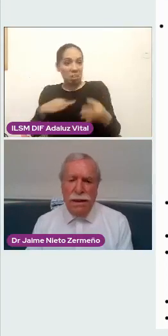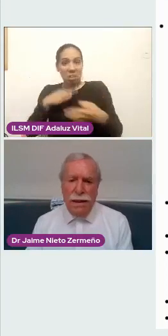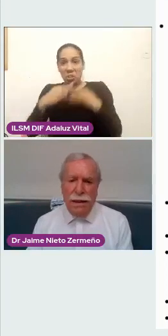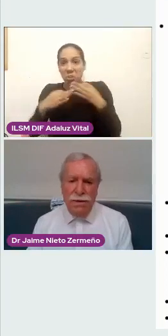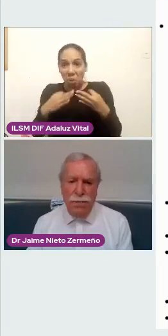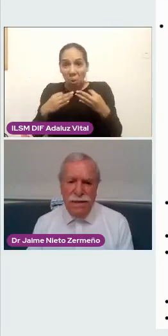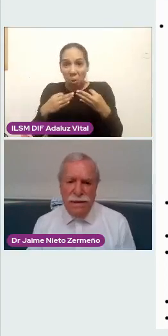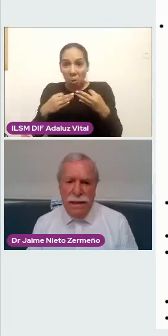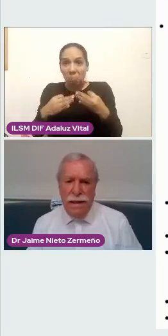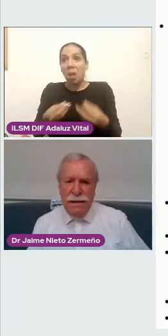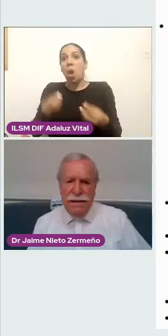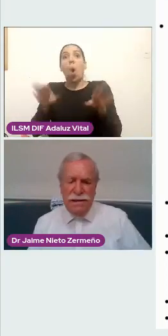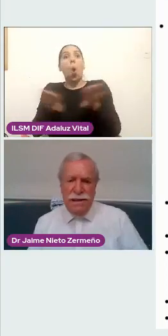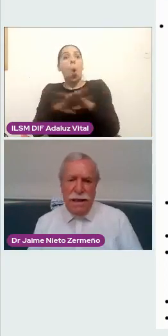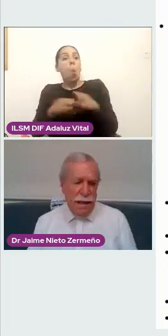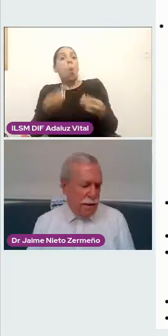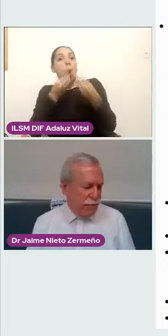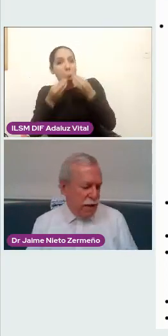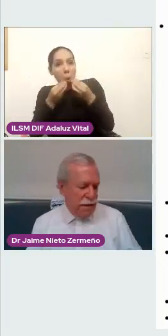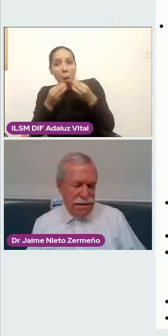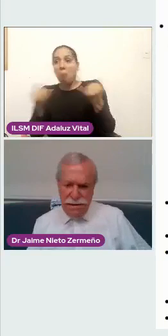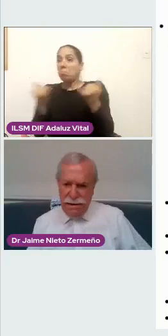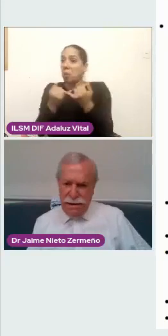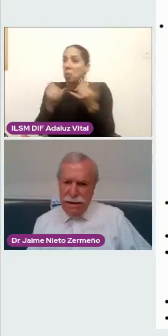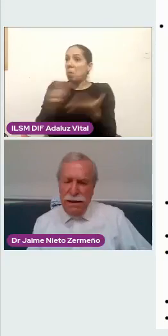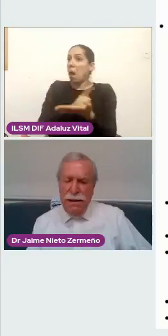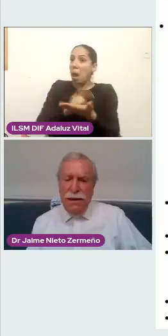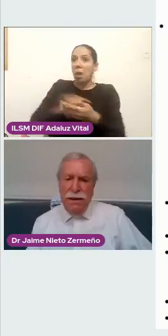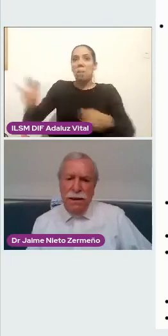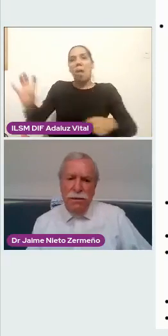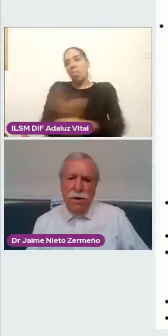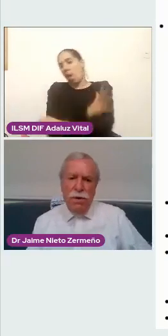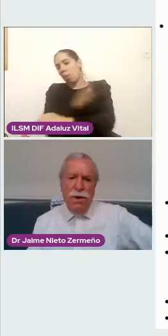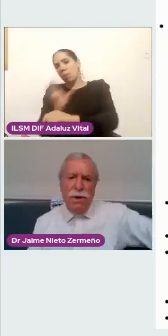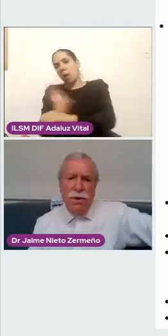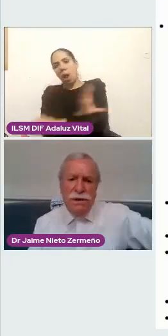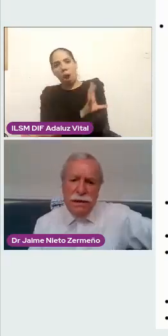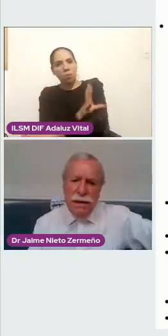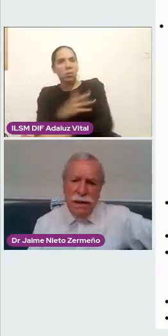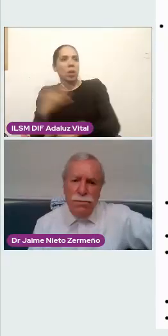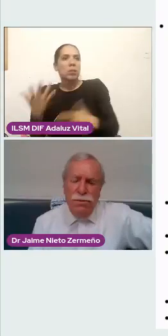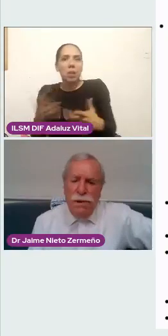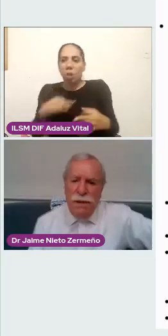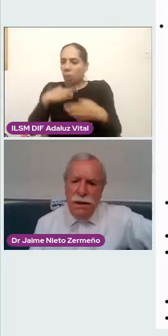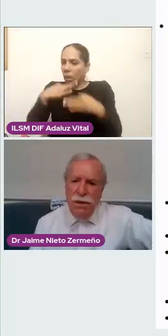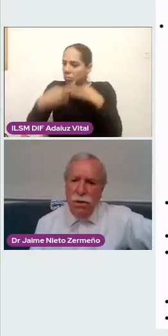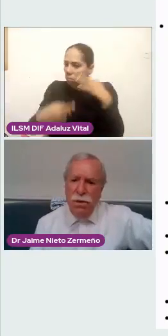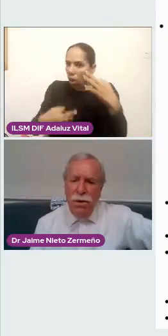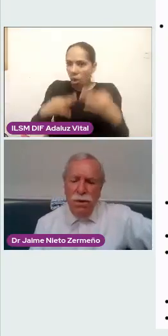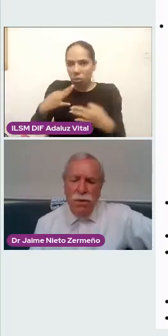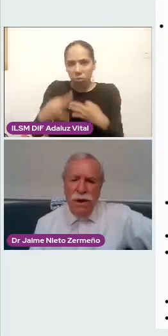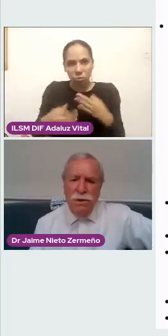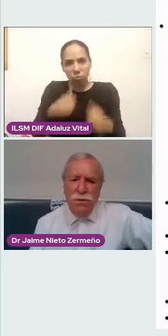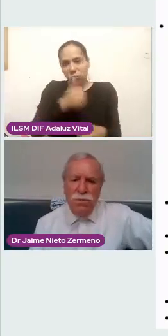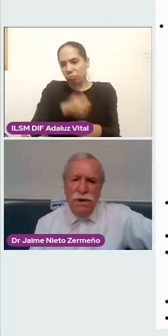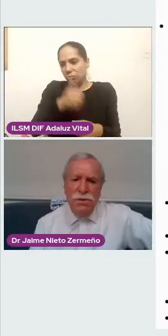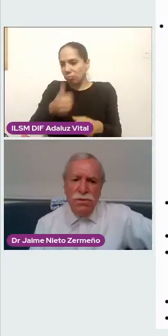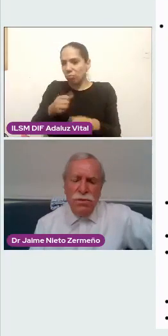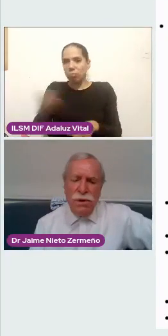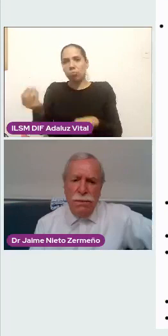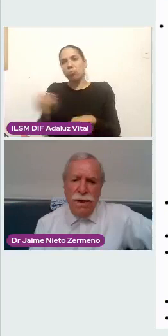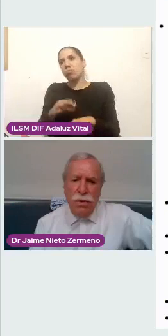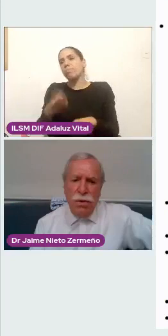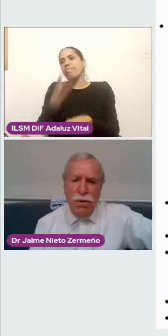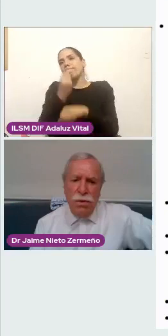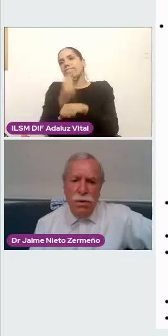la limpieza, la electricidad, las fallas, etcétera. Y, bueno, debo resaltar que hemos mantenido durante todos los